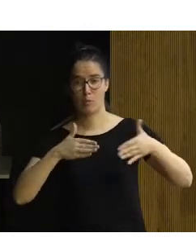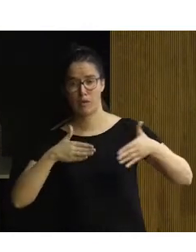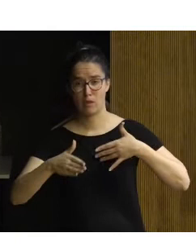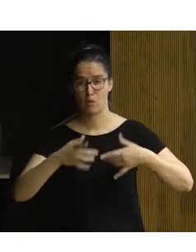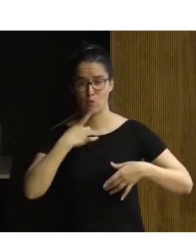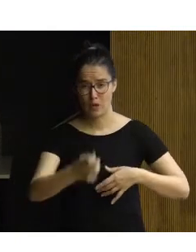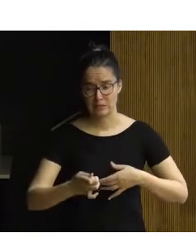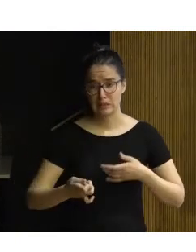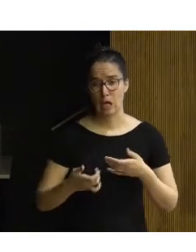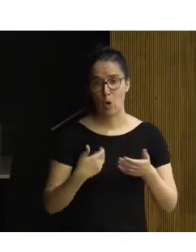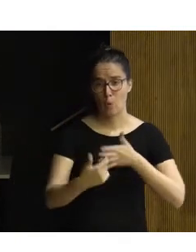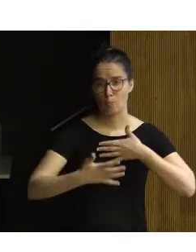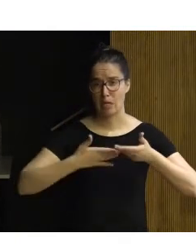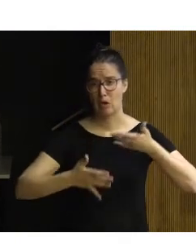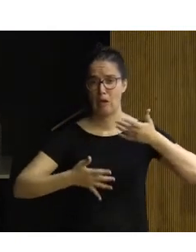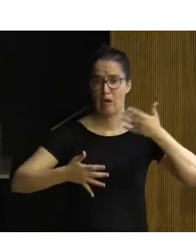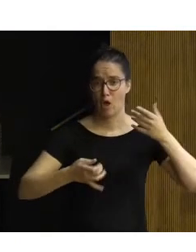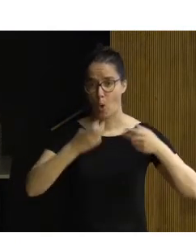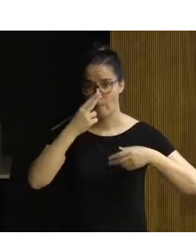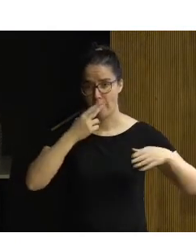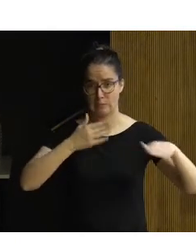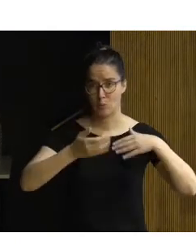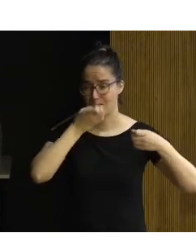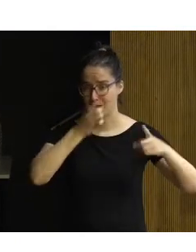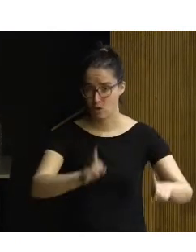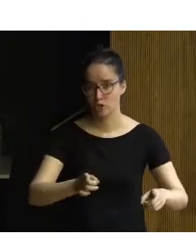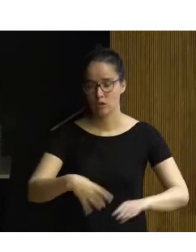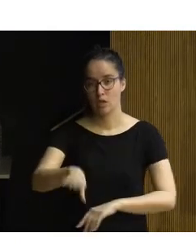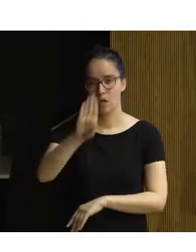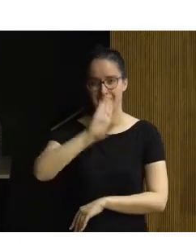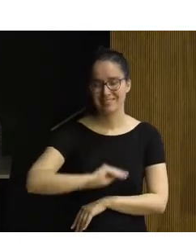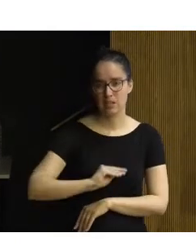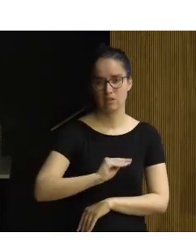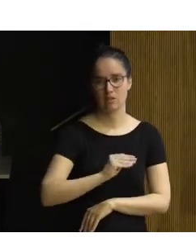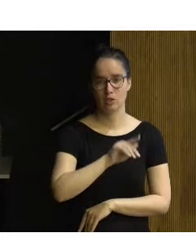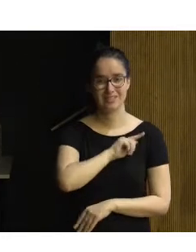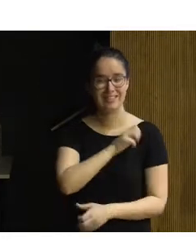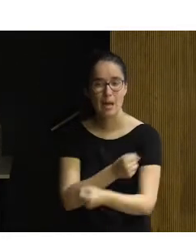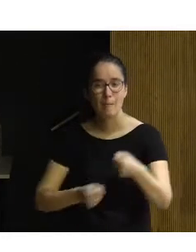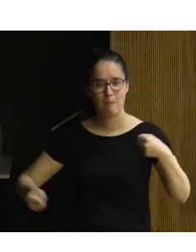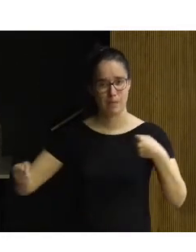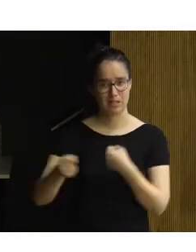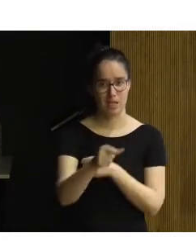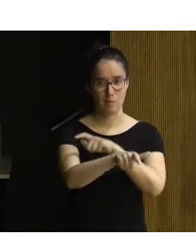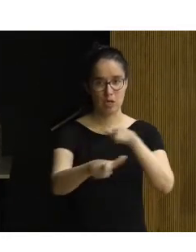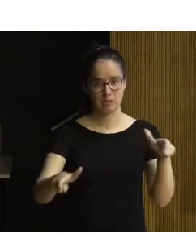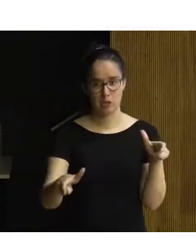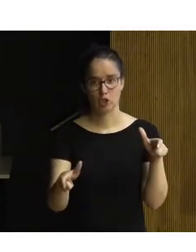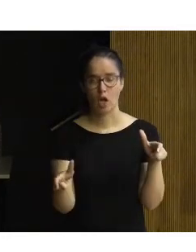sin poderse manejar bien con las manos, con los pies. Y entonces, cuando comprenden, empiezan a sentir empatía por las personas